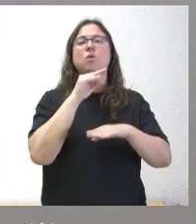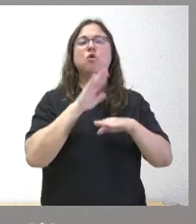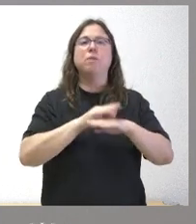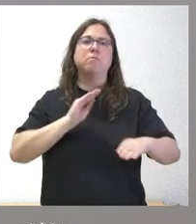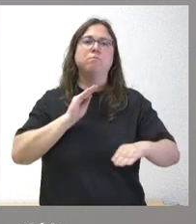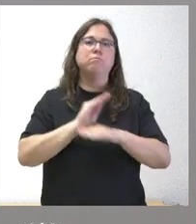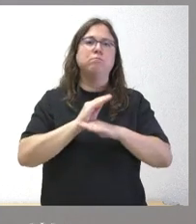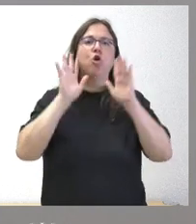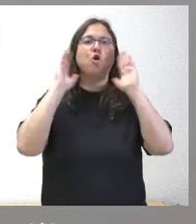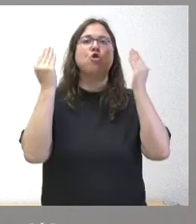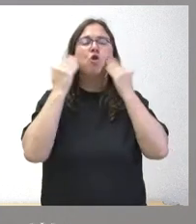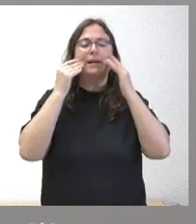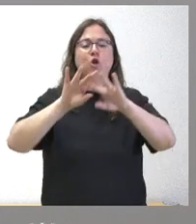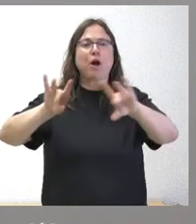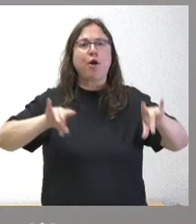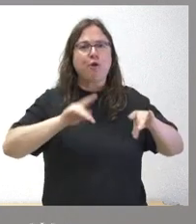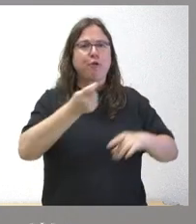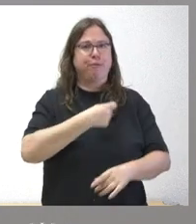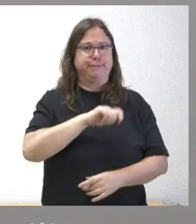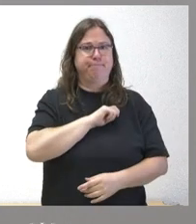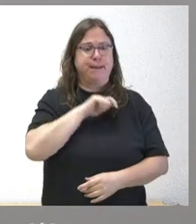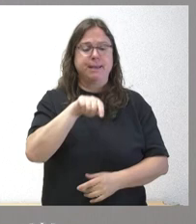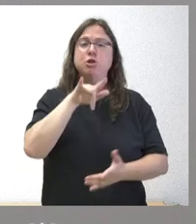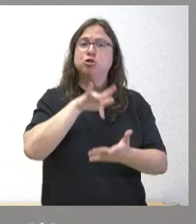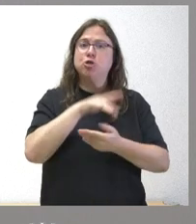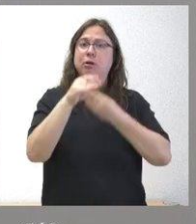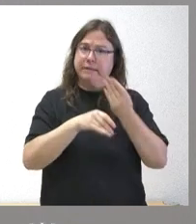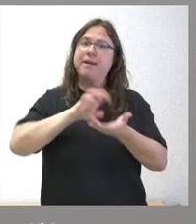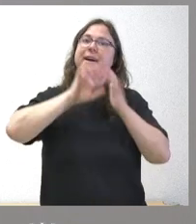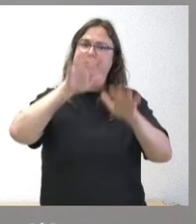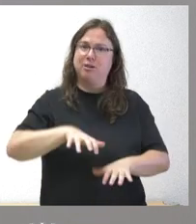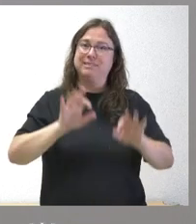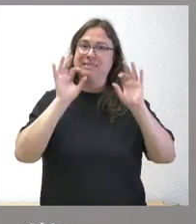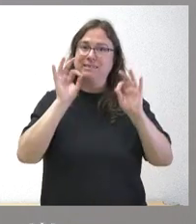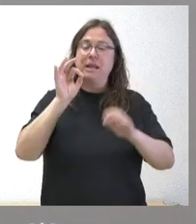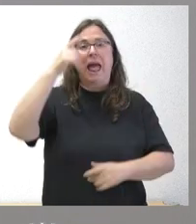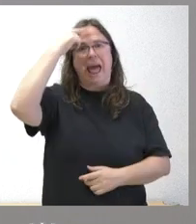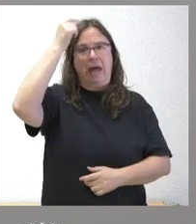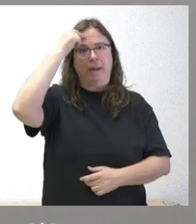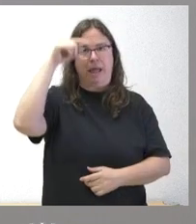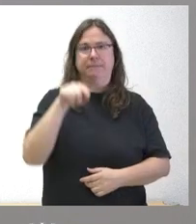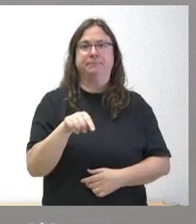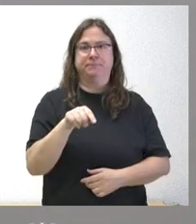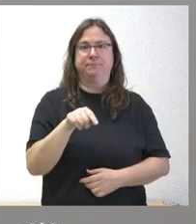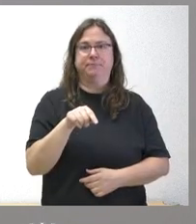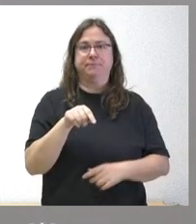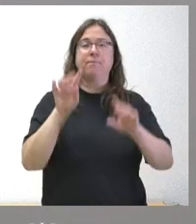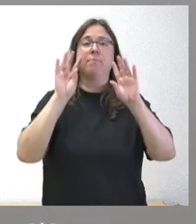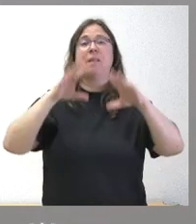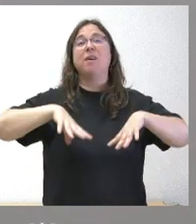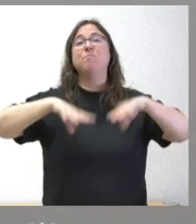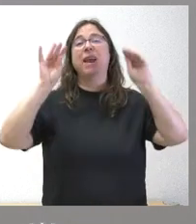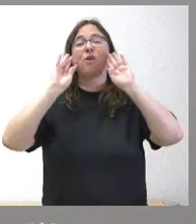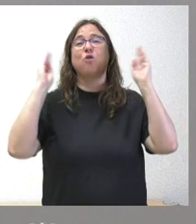Geológico de España, que en esta nueva edición se va a celebrar en Castilla y León, en concreto en Ávila, en el Palacio de